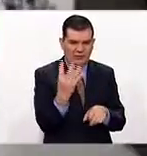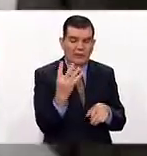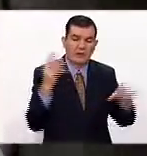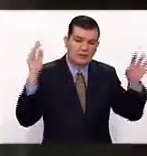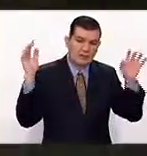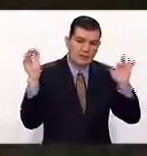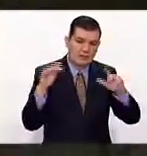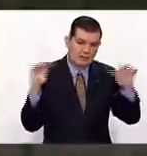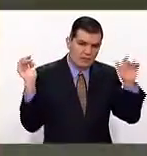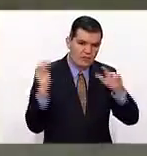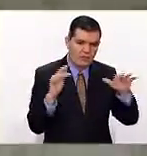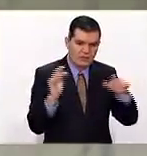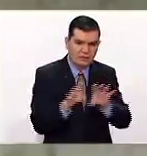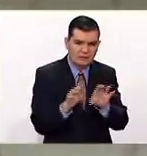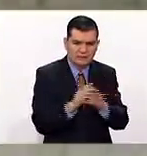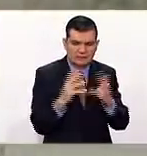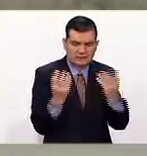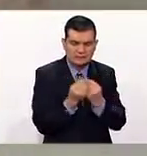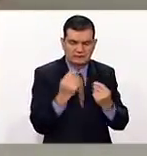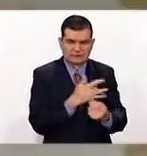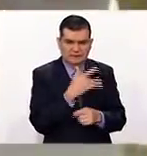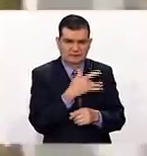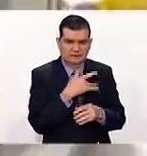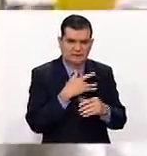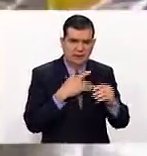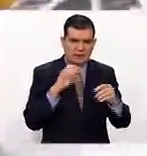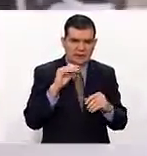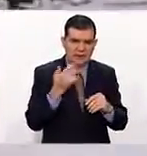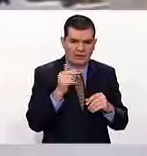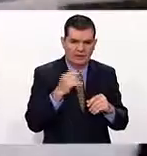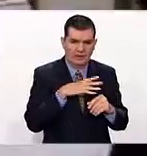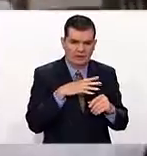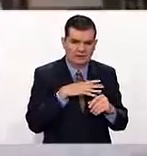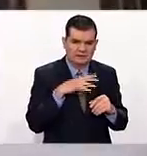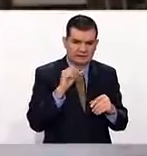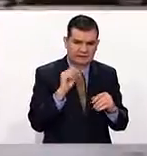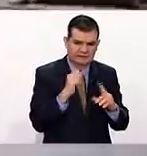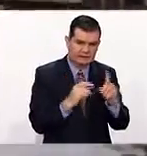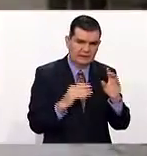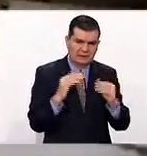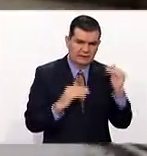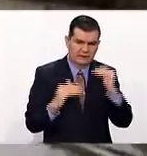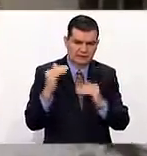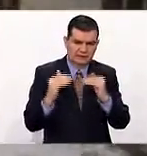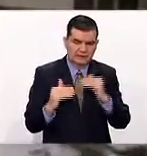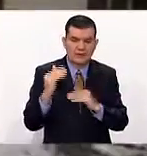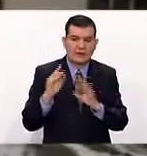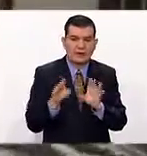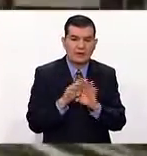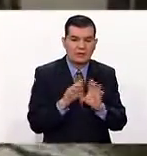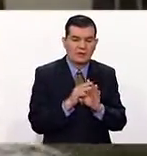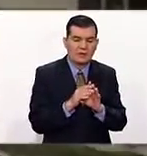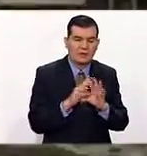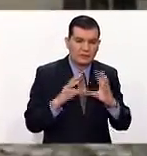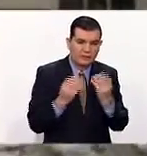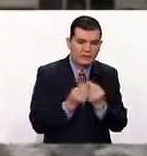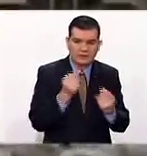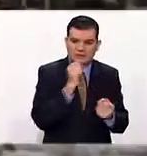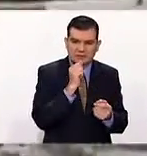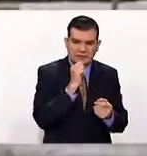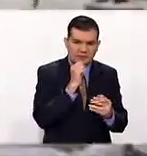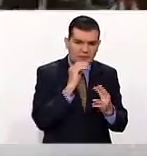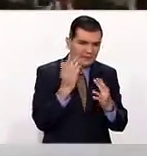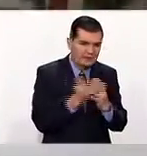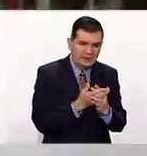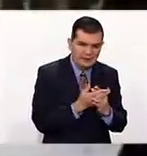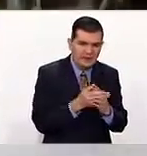temporada, de un total que nos pronostica la Conagua que va a ser de 60. Entonces esto es que todavía no estamos ni a la